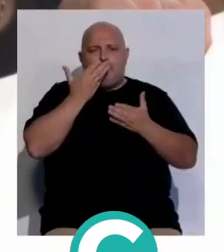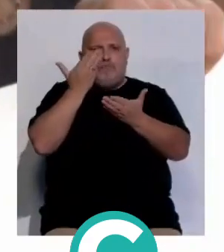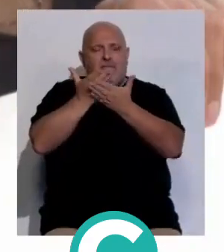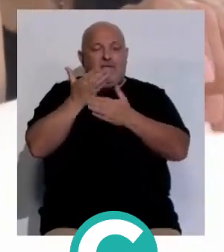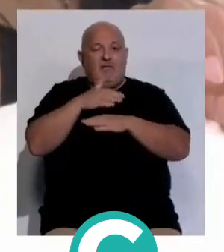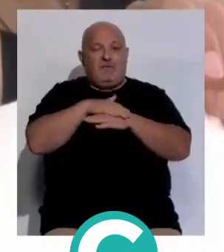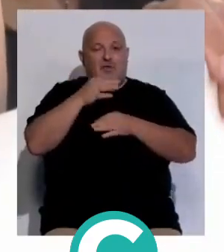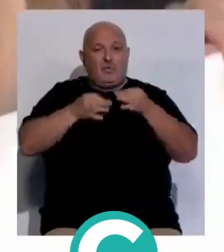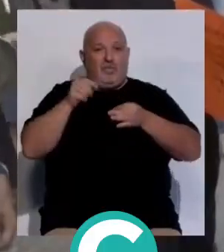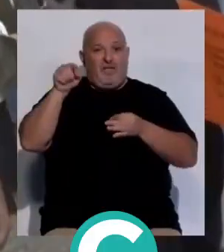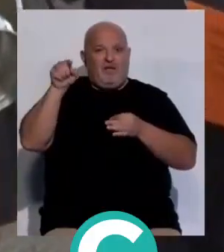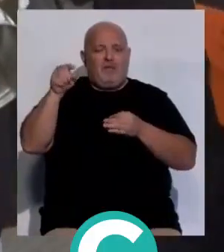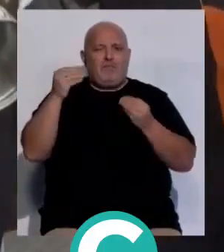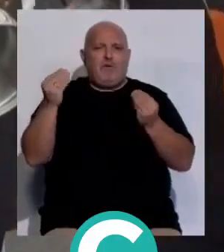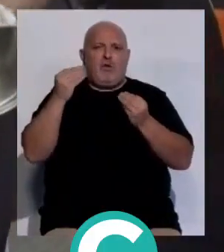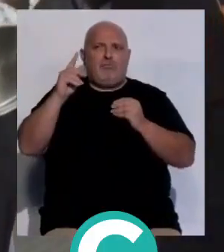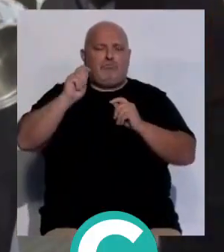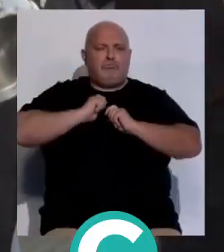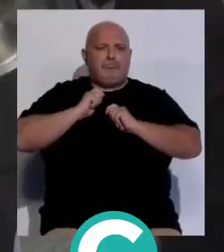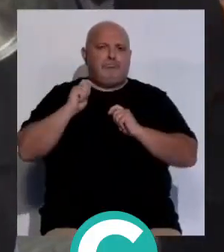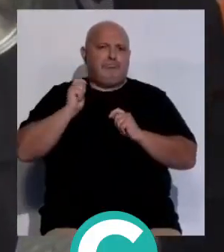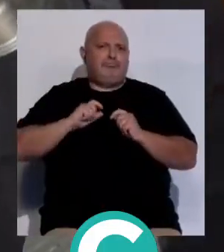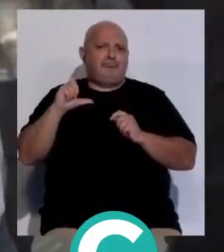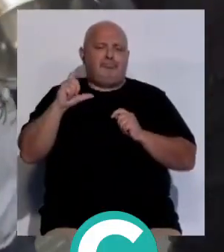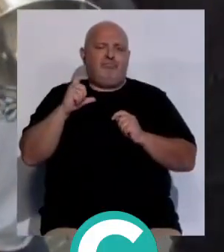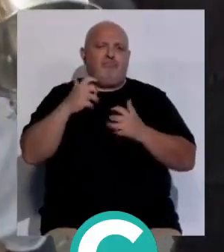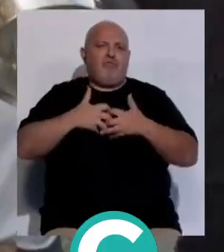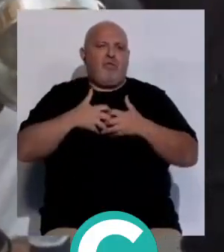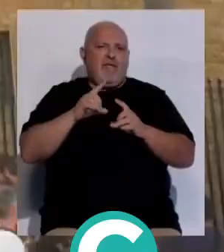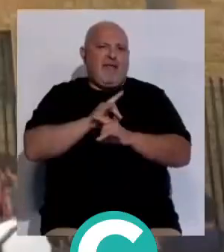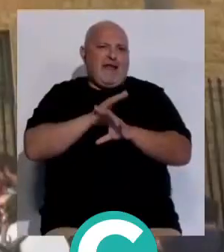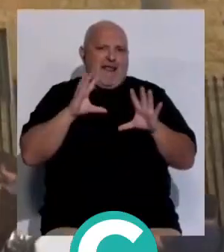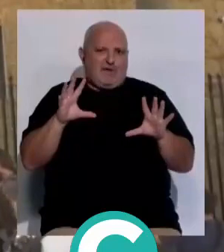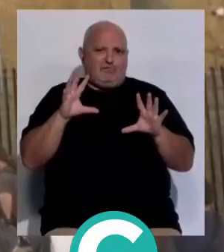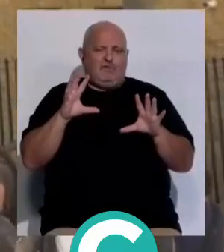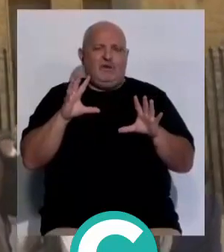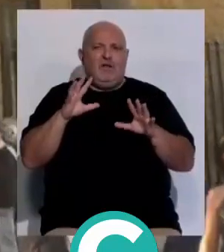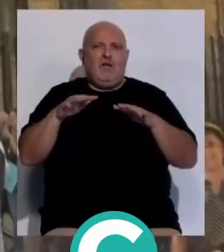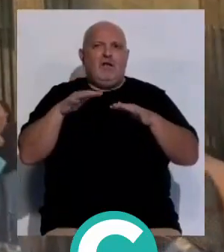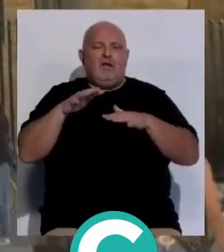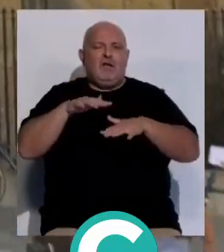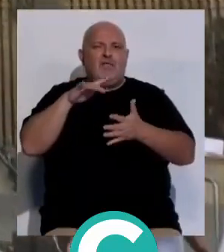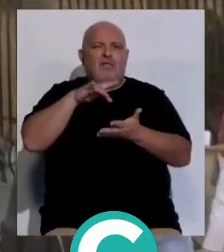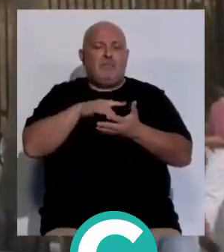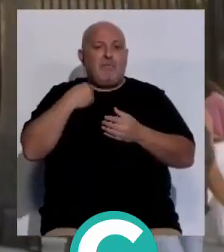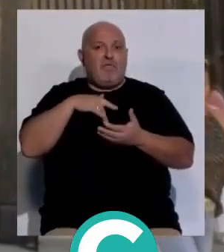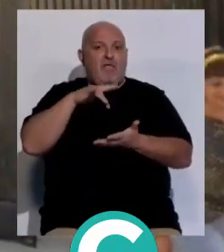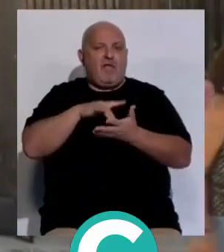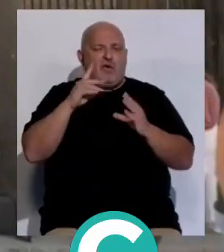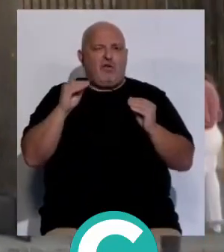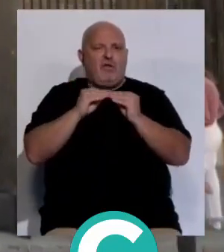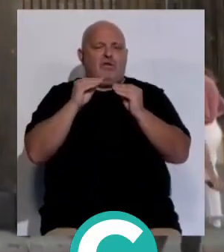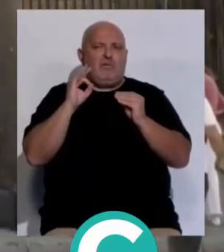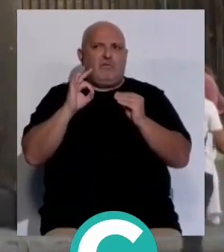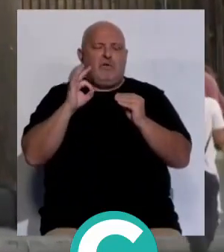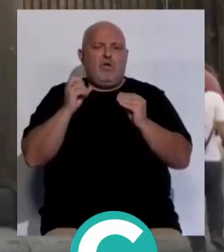Ministerio de Justicia mejores retribuciones y funciones claras. Se lleva a cabo esta movilización en el mismo día en el que